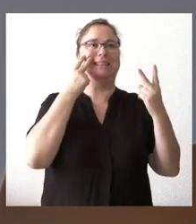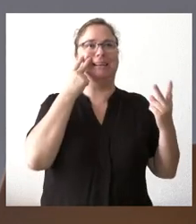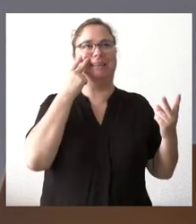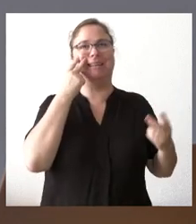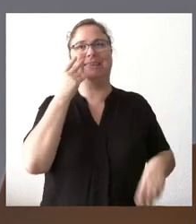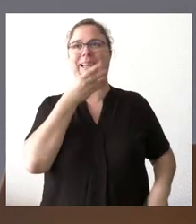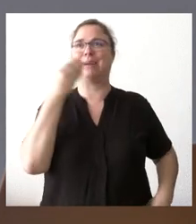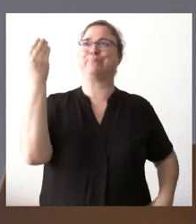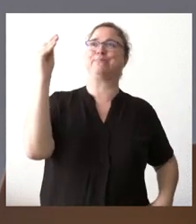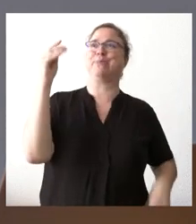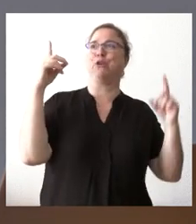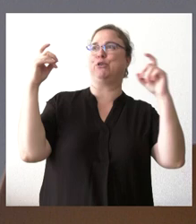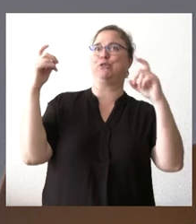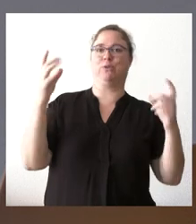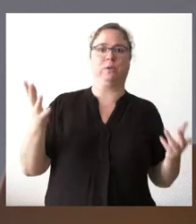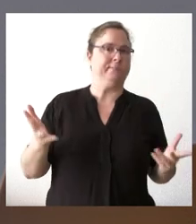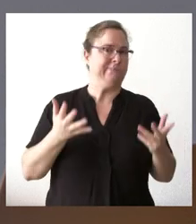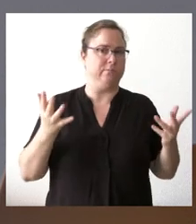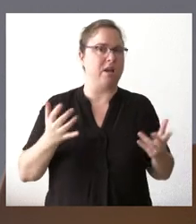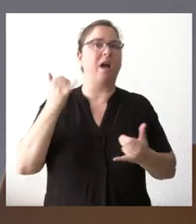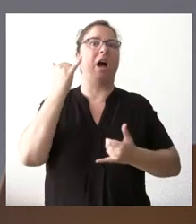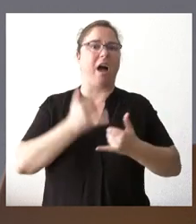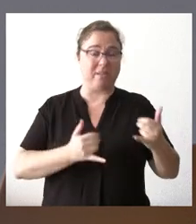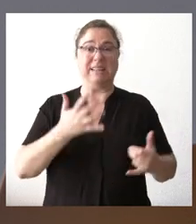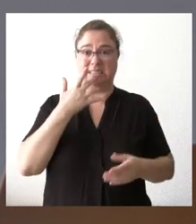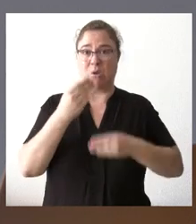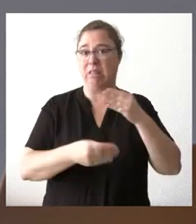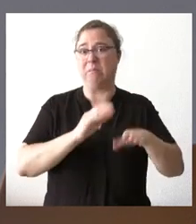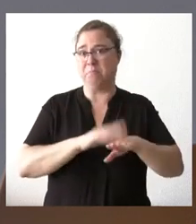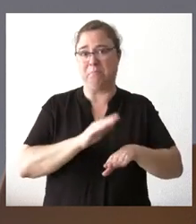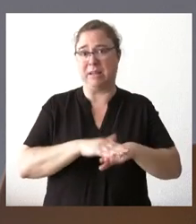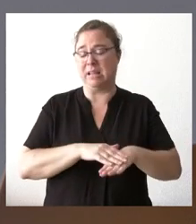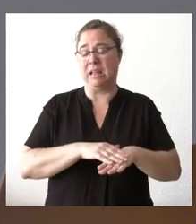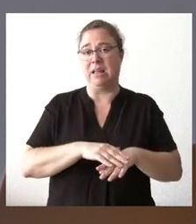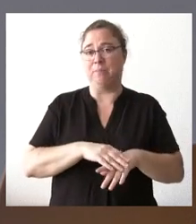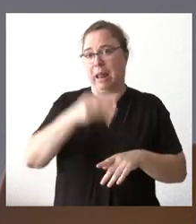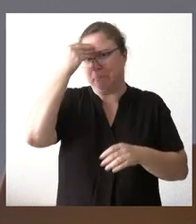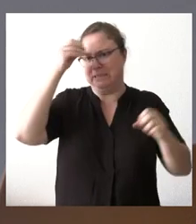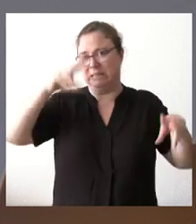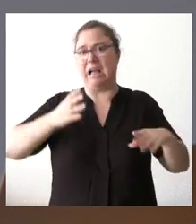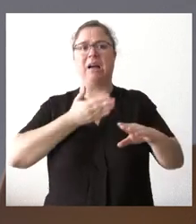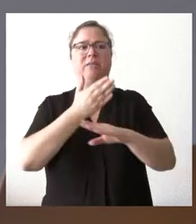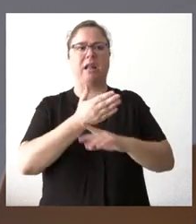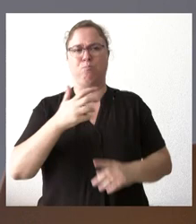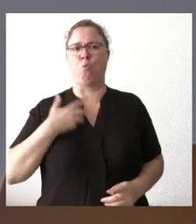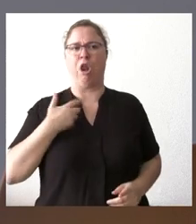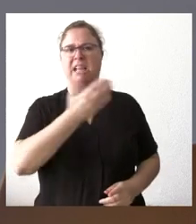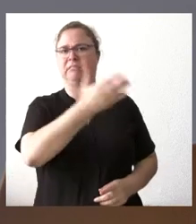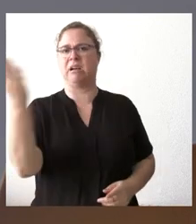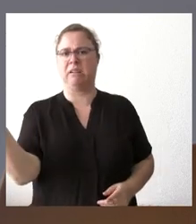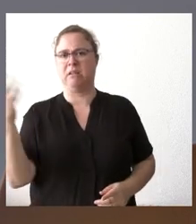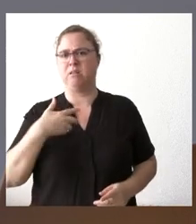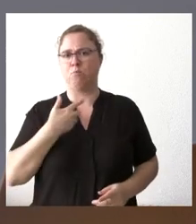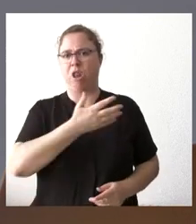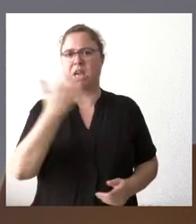fotografías y que en definitiva lo que introducen a veces si se hacen de forma irreflexiva introducen es molestar al